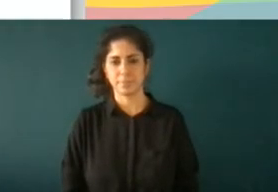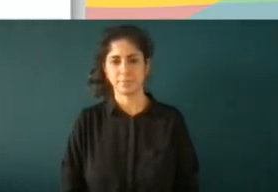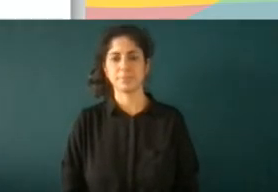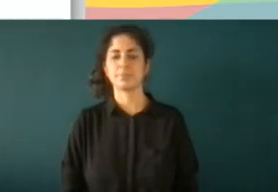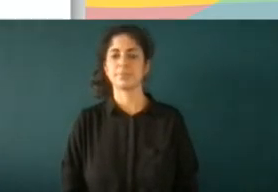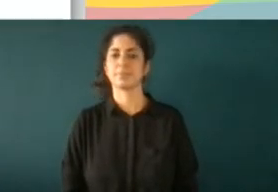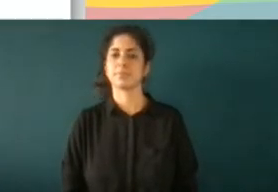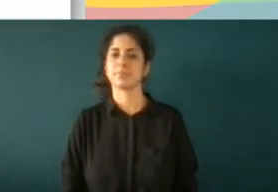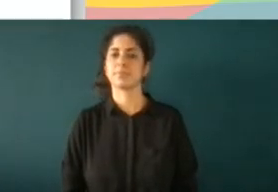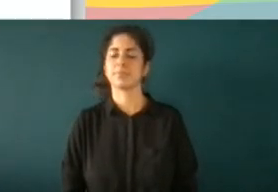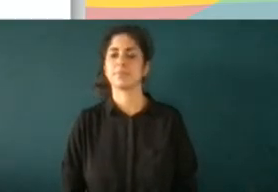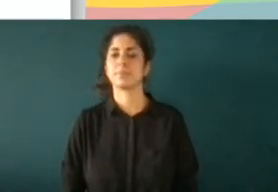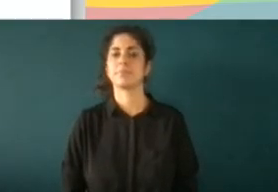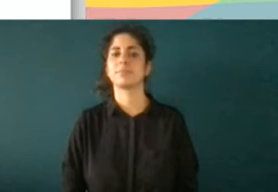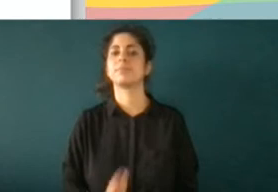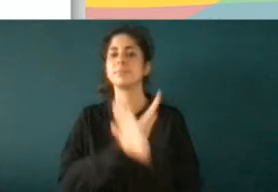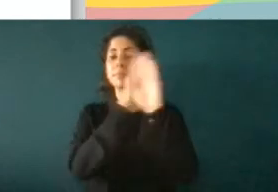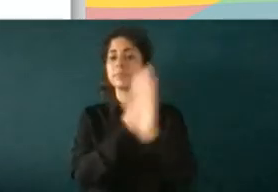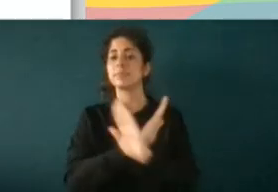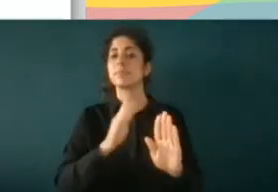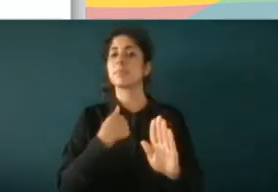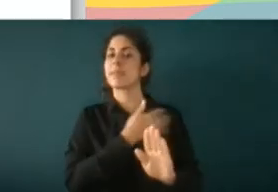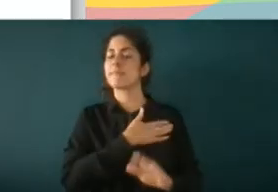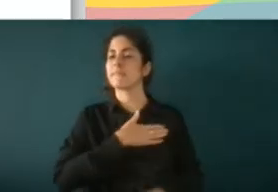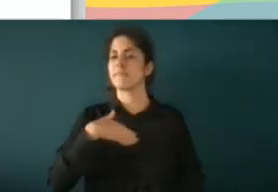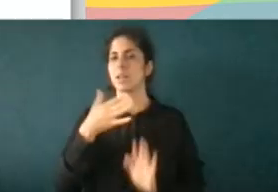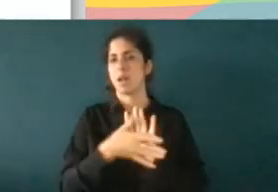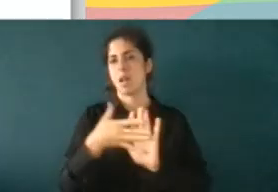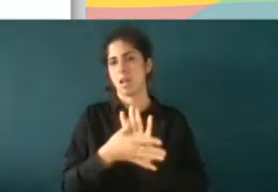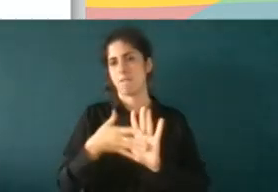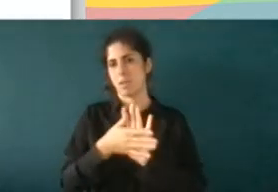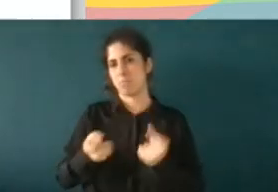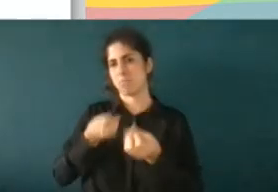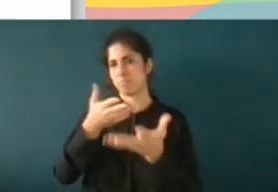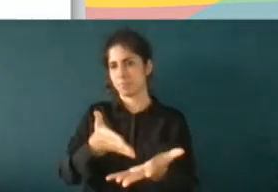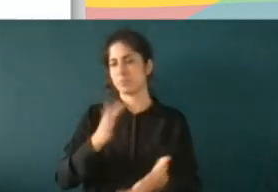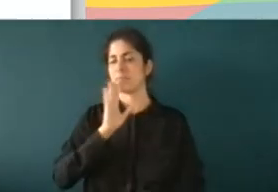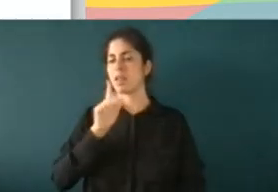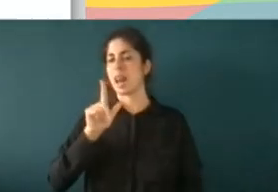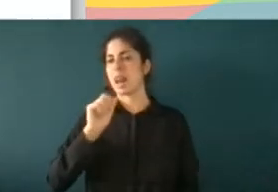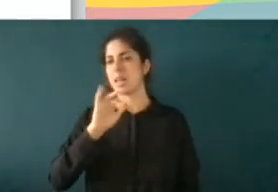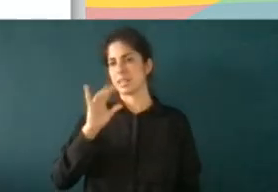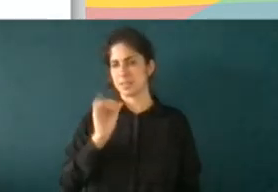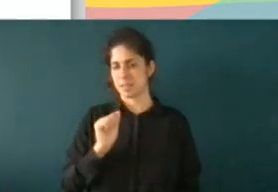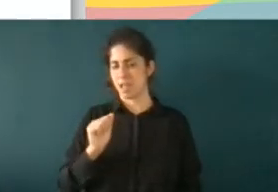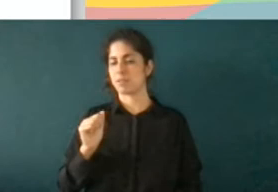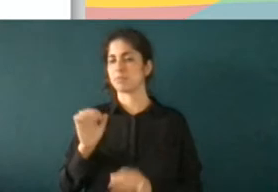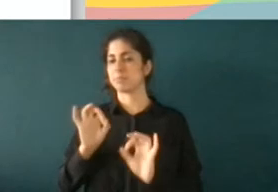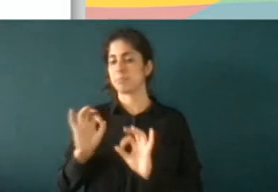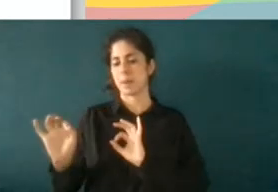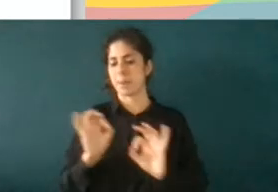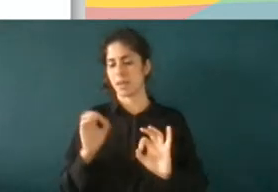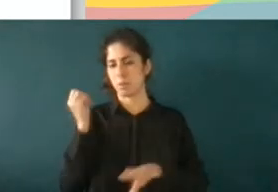finalmente quiero hablar de este tema que esto se lo comenté también a Larisa la última vez cuando estábamos preparando la ponencia